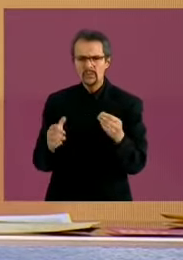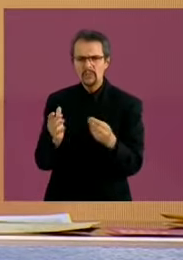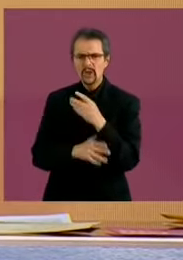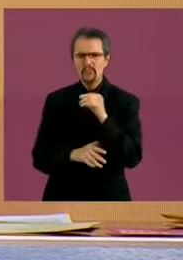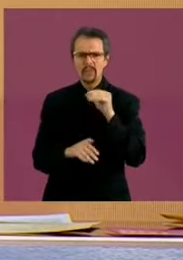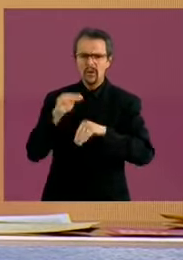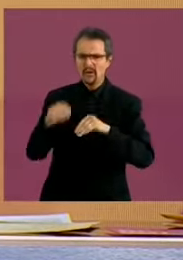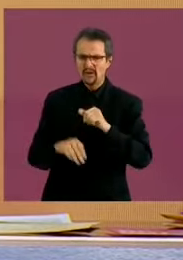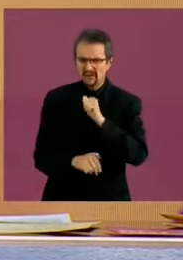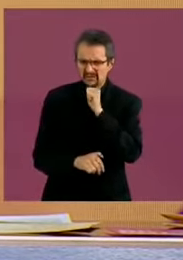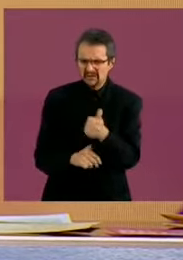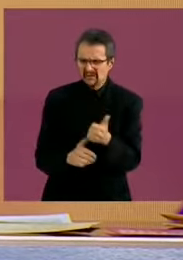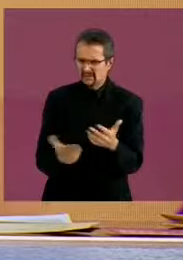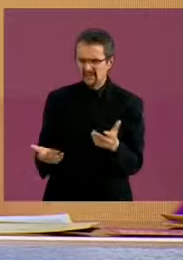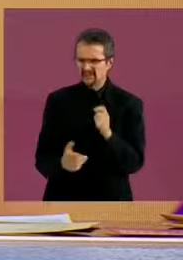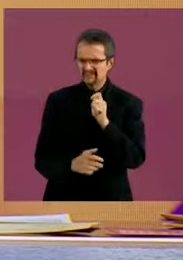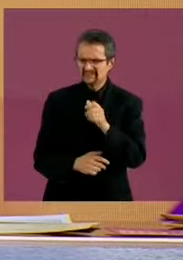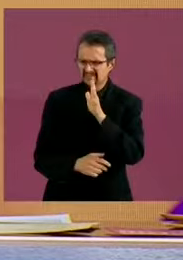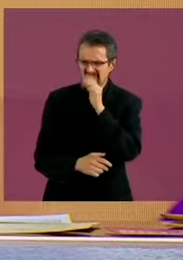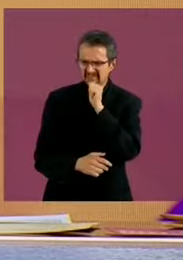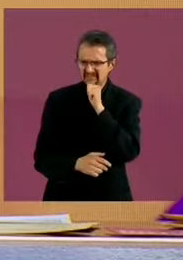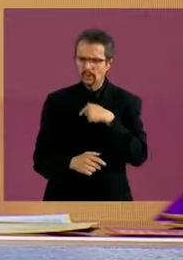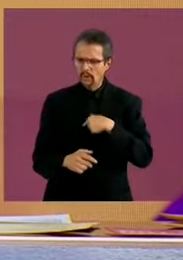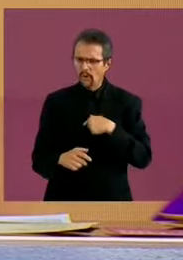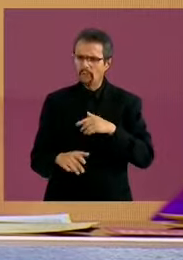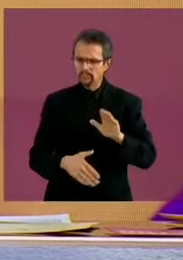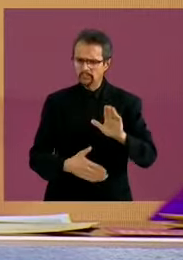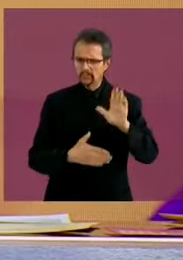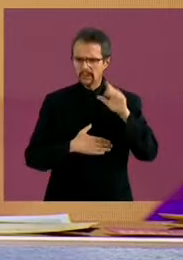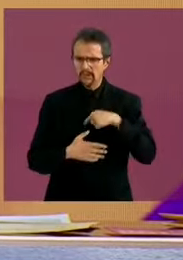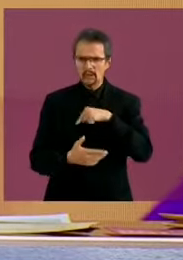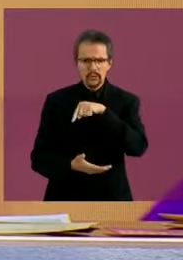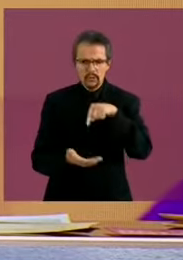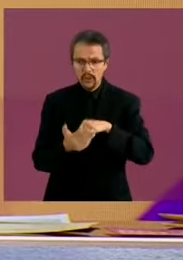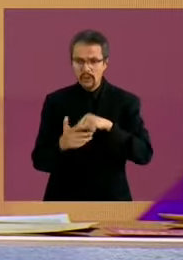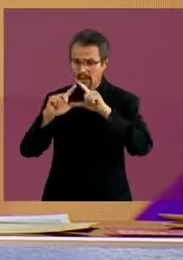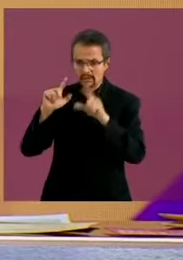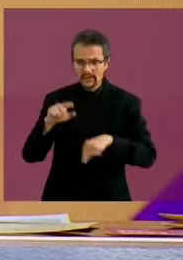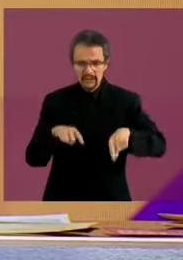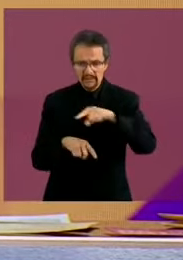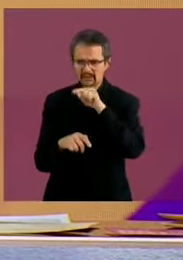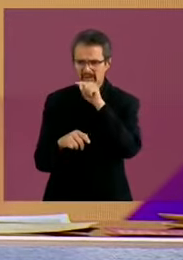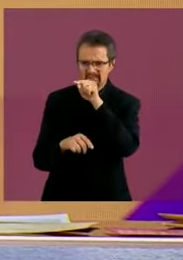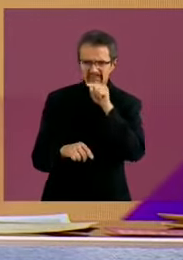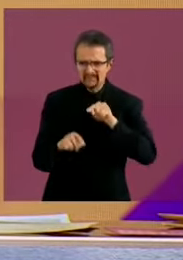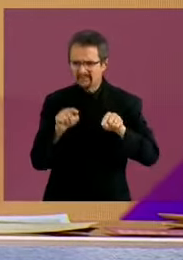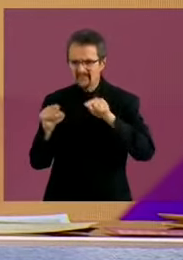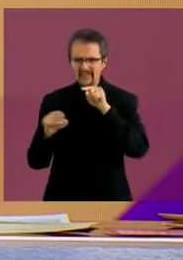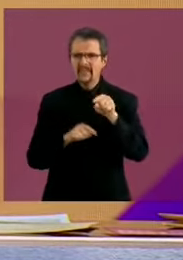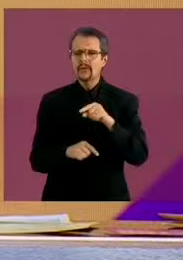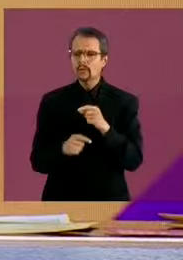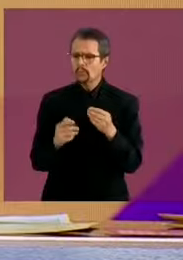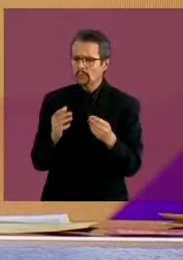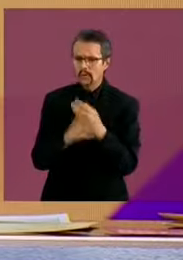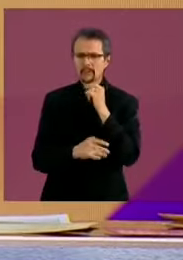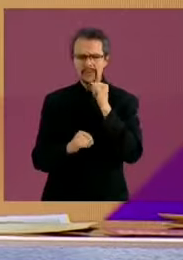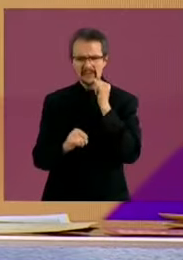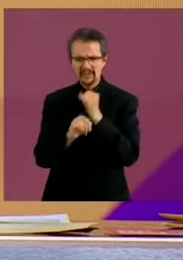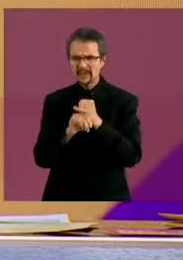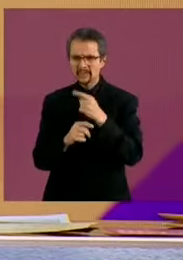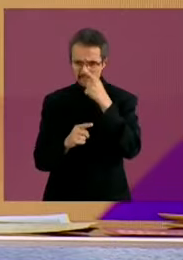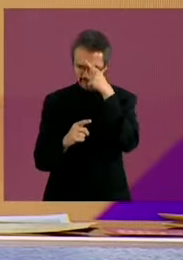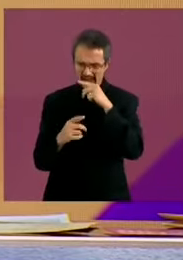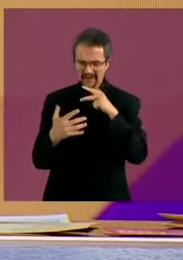comprometo a llevar a todas las localidades, a través de satélites de banda baja, internet, para que las personas